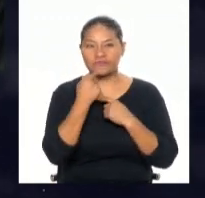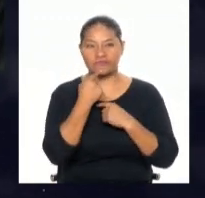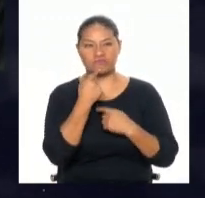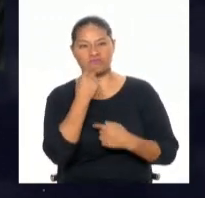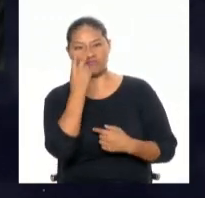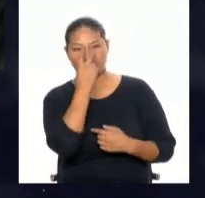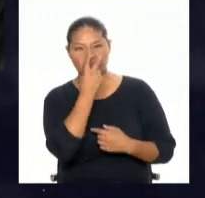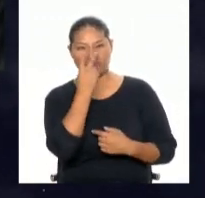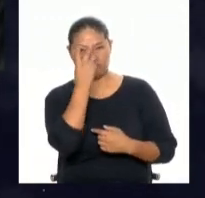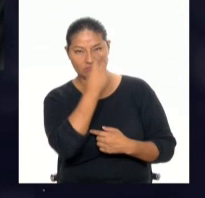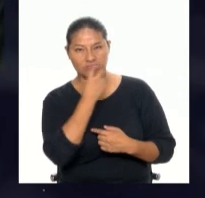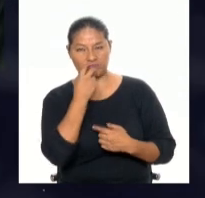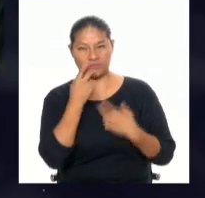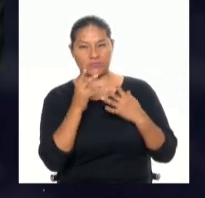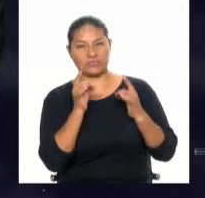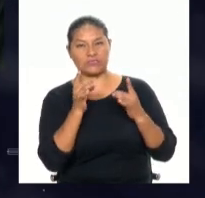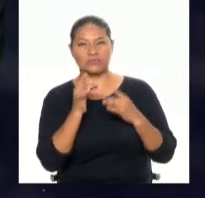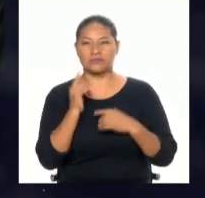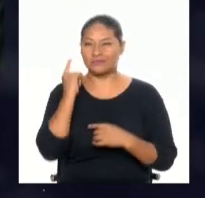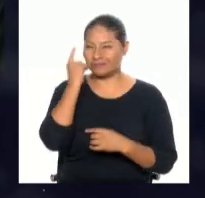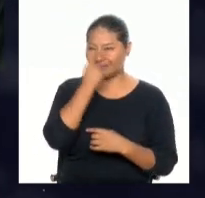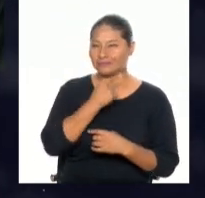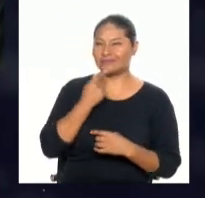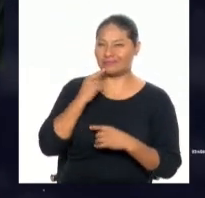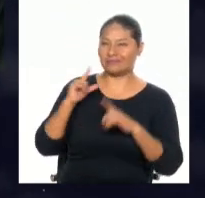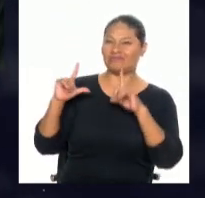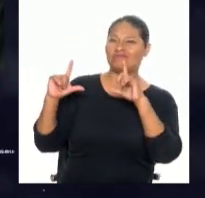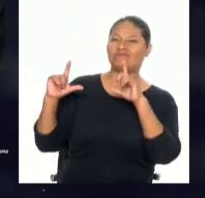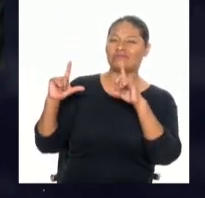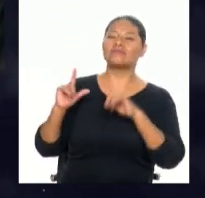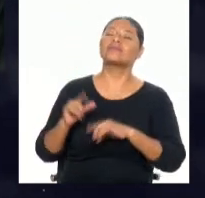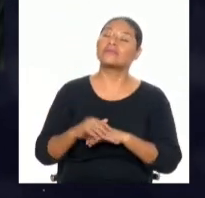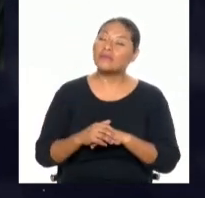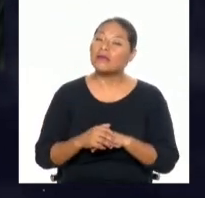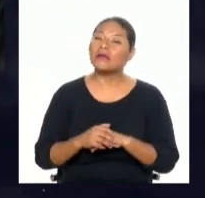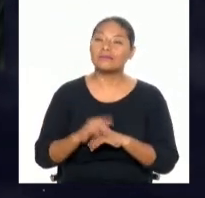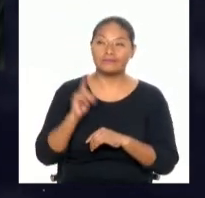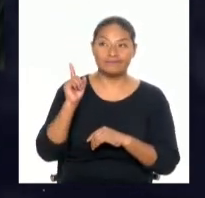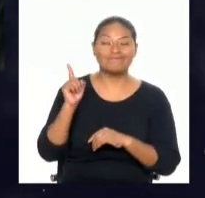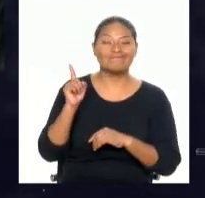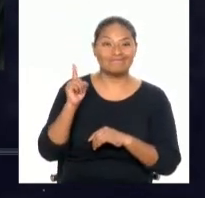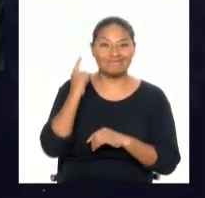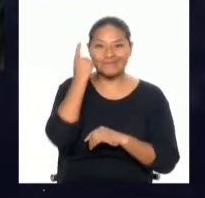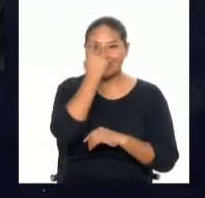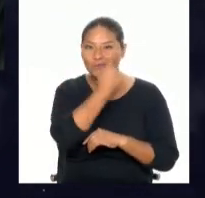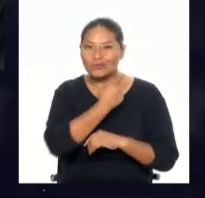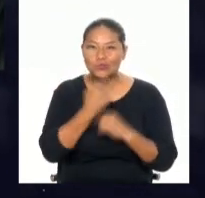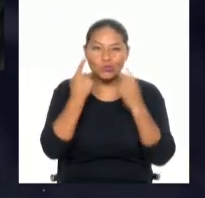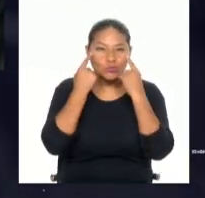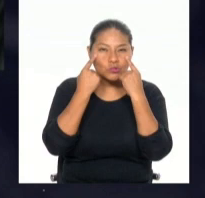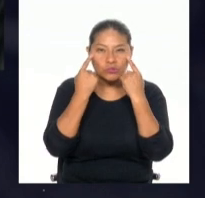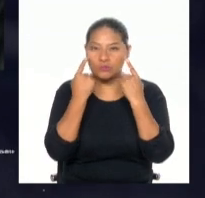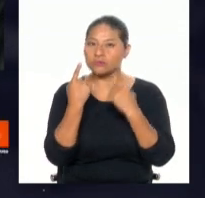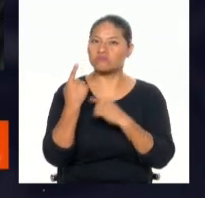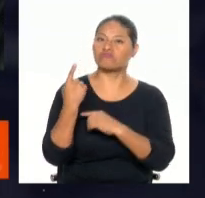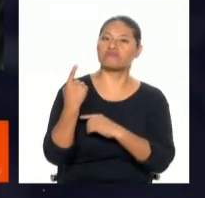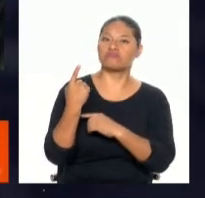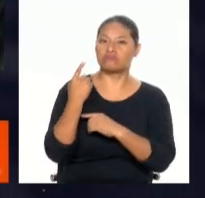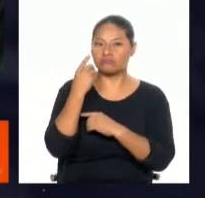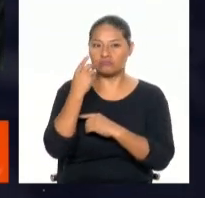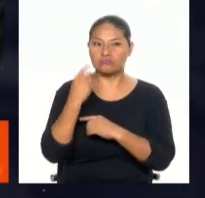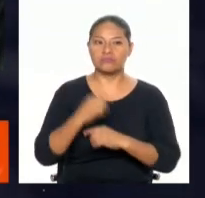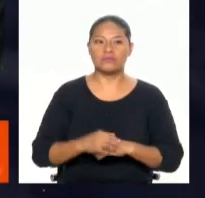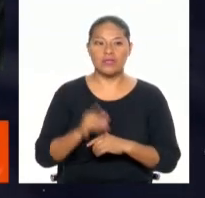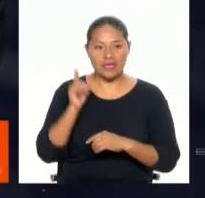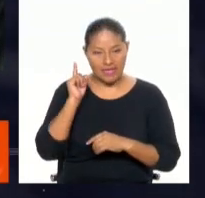también es que este hombre... Bastante significativa la fotografía, ¿no? Así es, mira, ¿no? Mira, mira a la cámara que registra este momento.